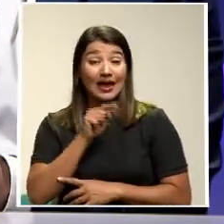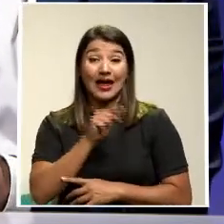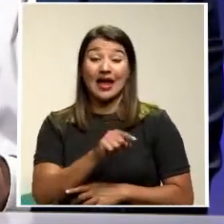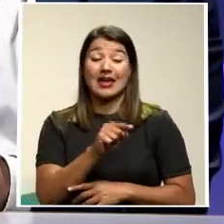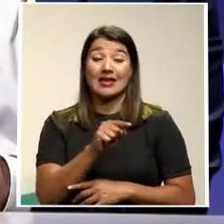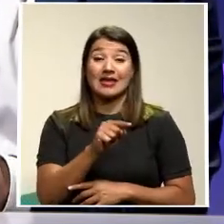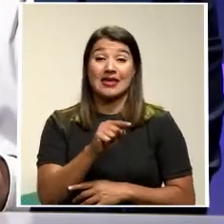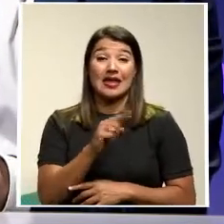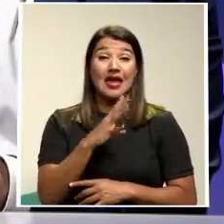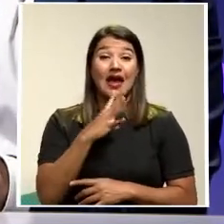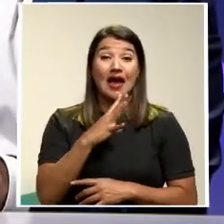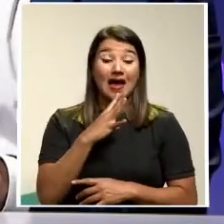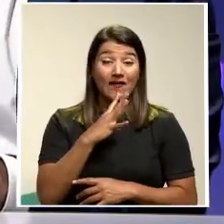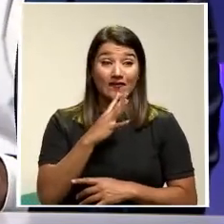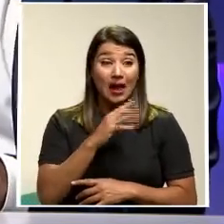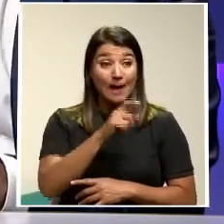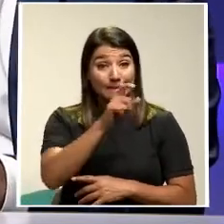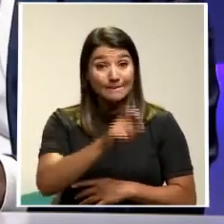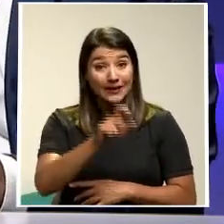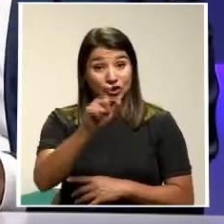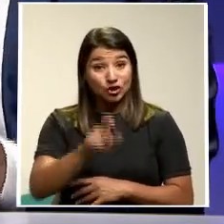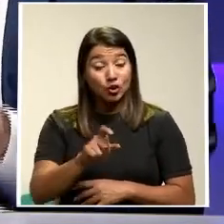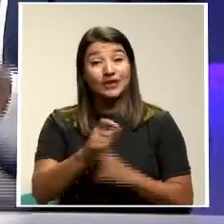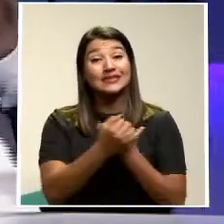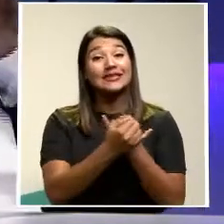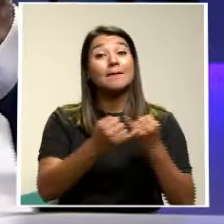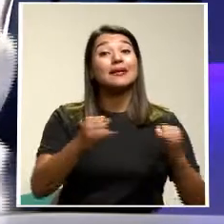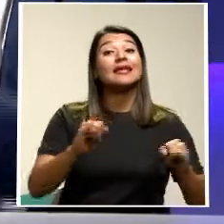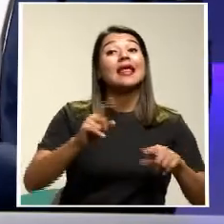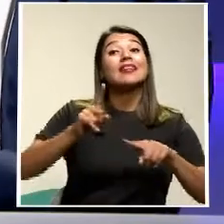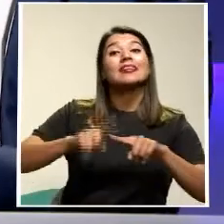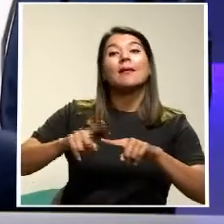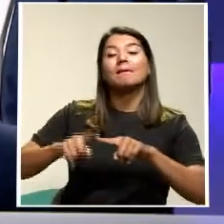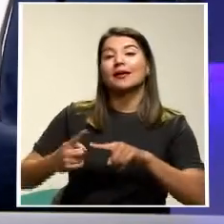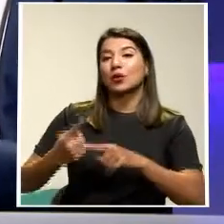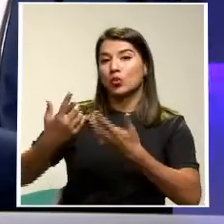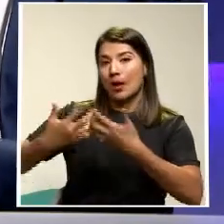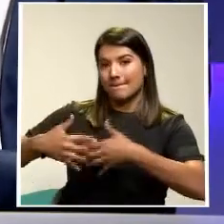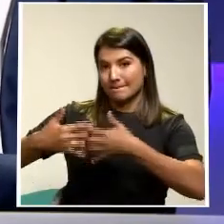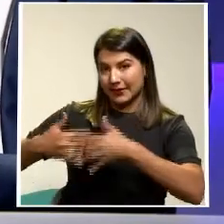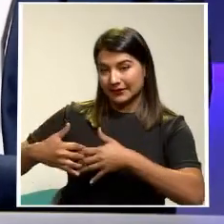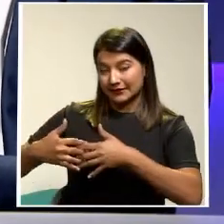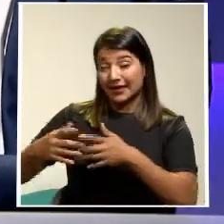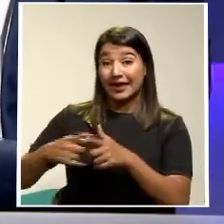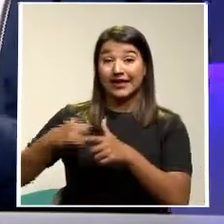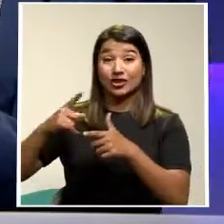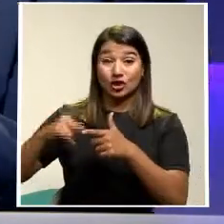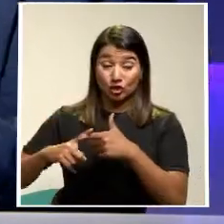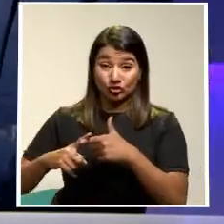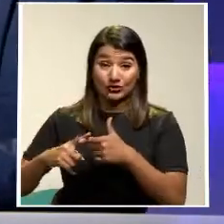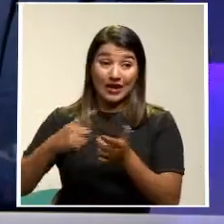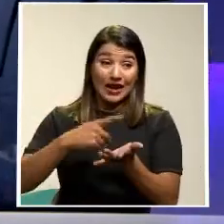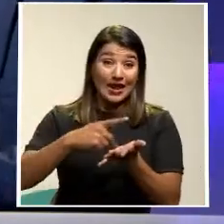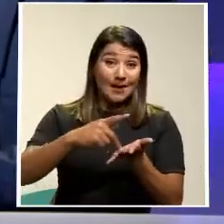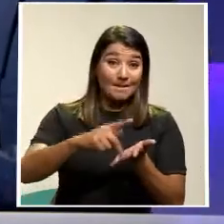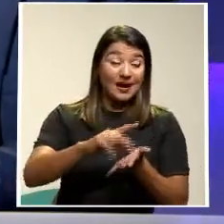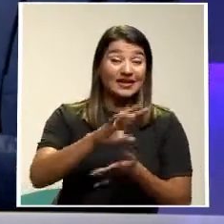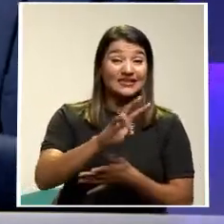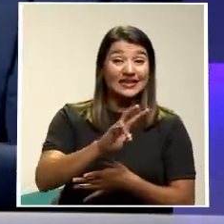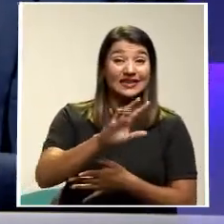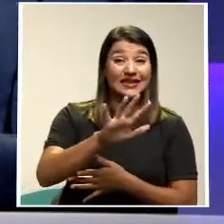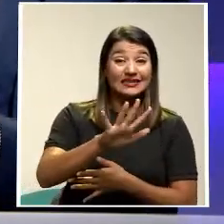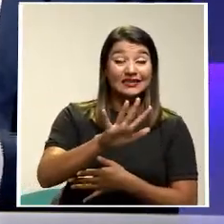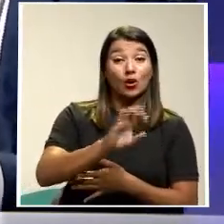Estos autónomos Dependientes De una sola empresa Que si reciben Un 75% De su salario De esa sola empresa